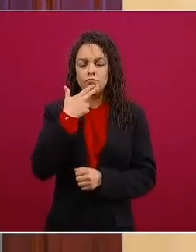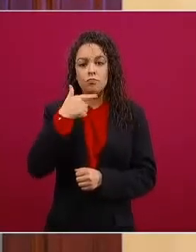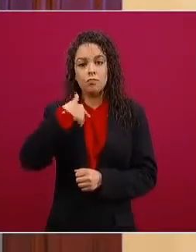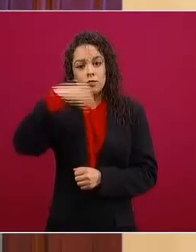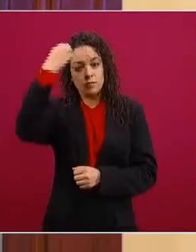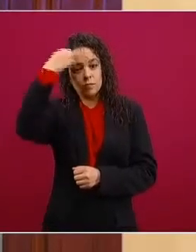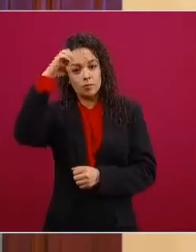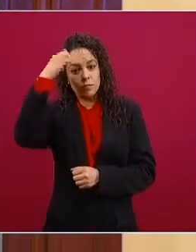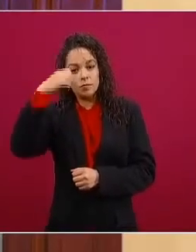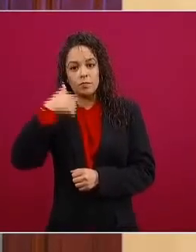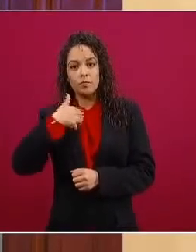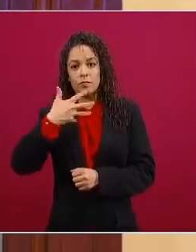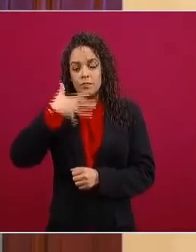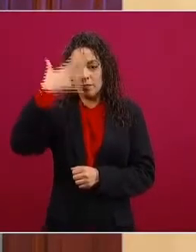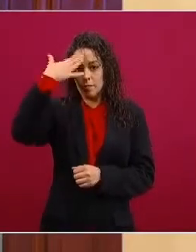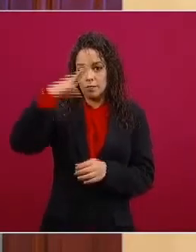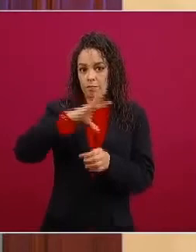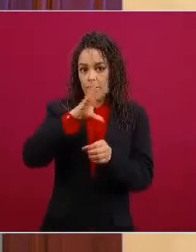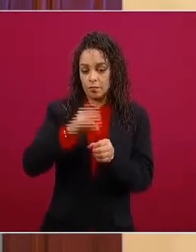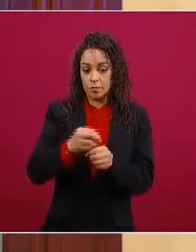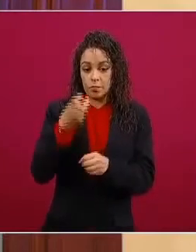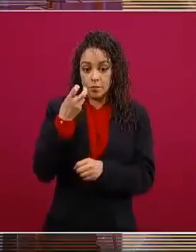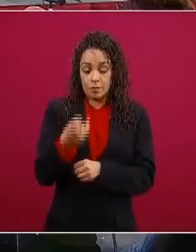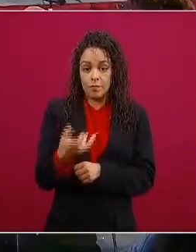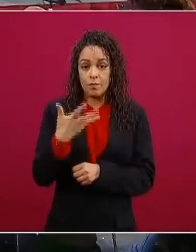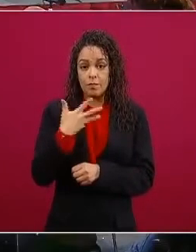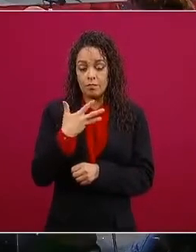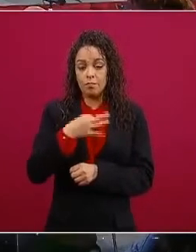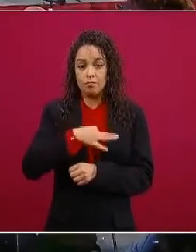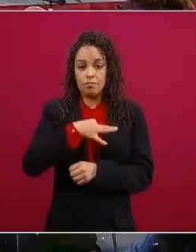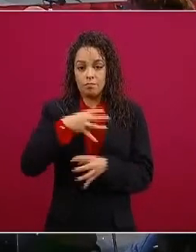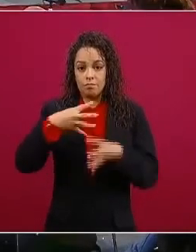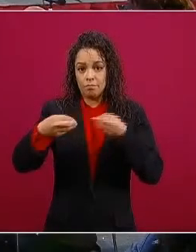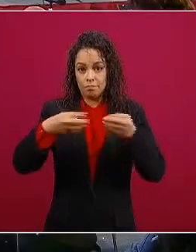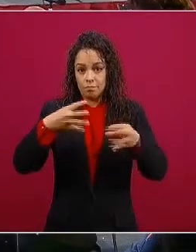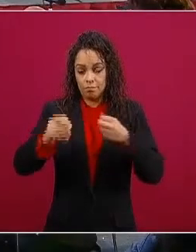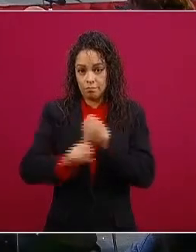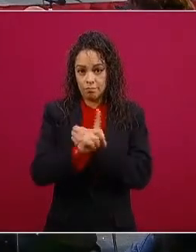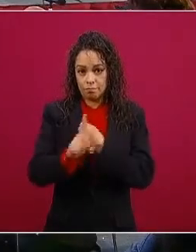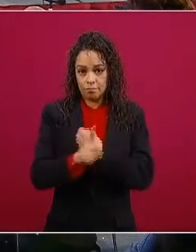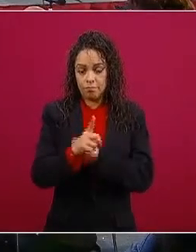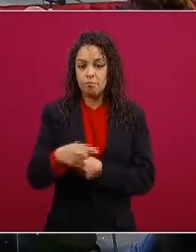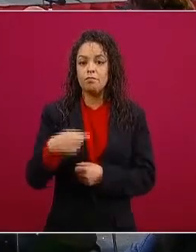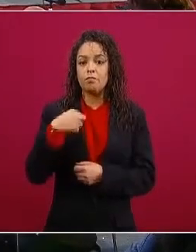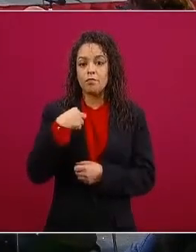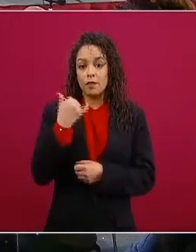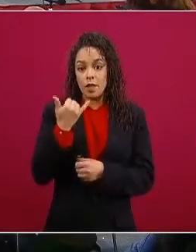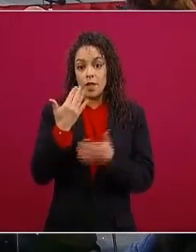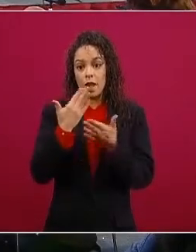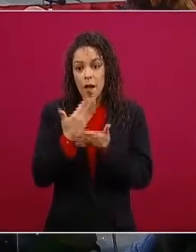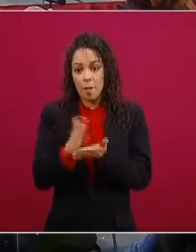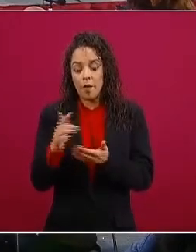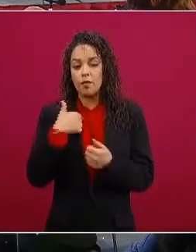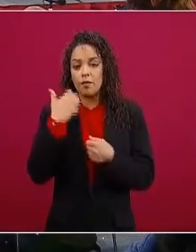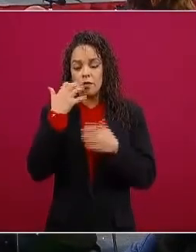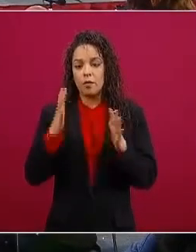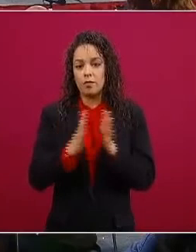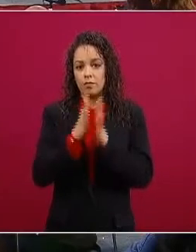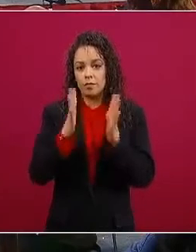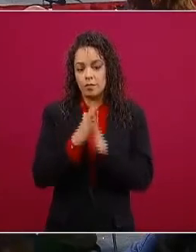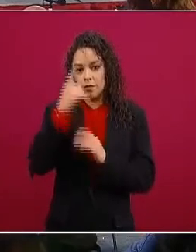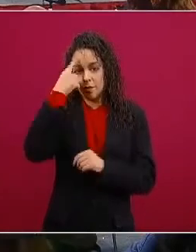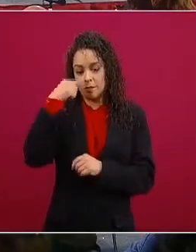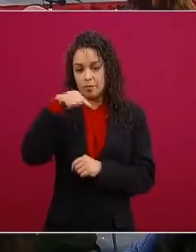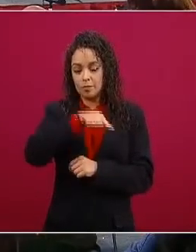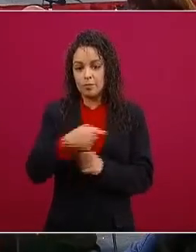contribuir en estos momentos de crisis sanitaria además de ser partícipe de esta transformación donde se está buscando ejercer el derecho a la salud